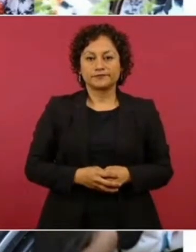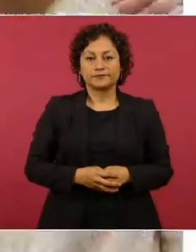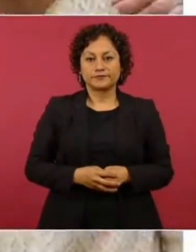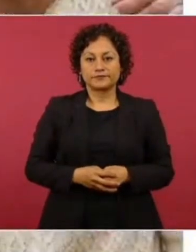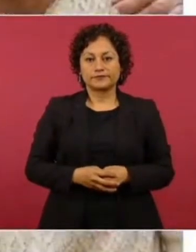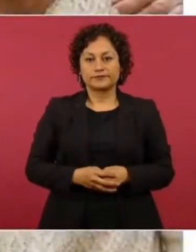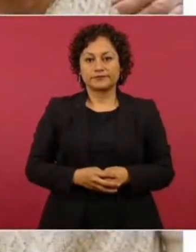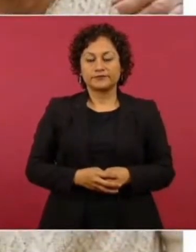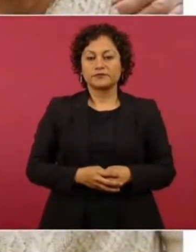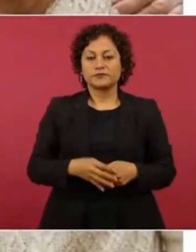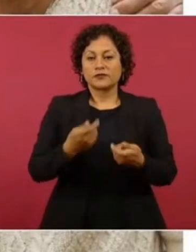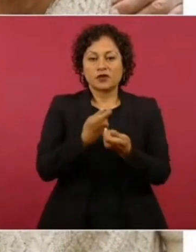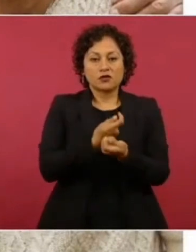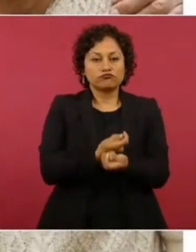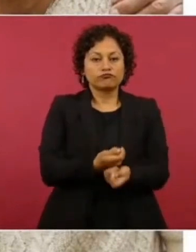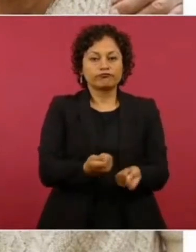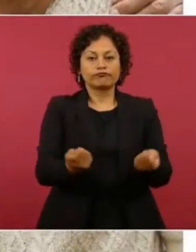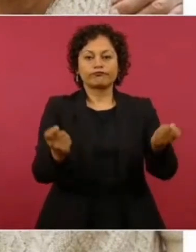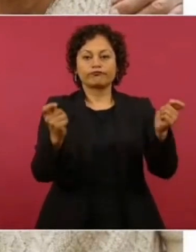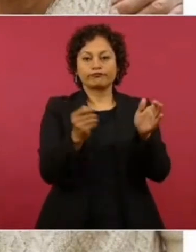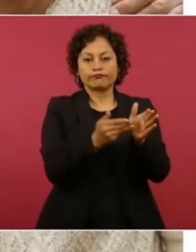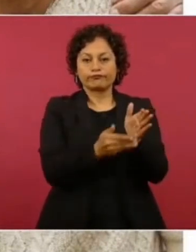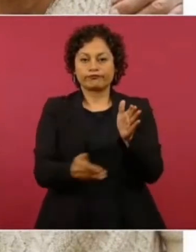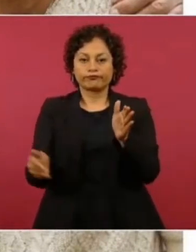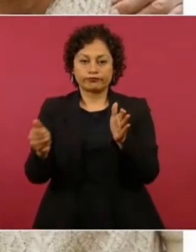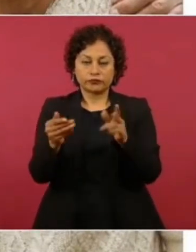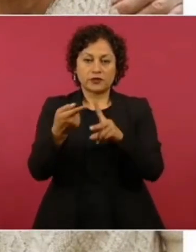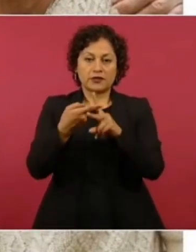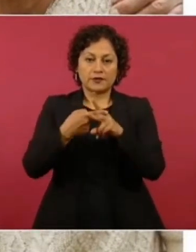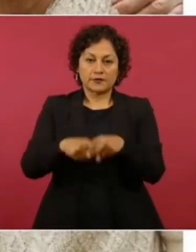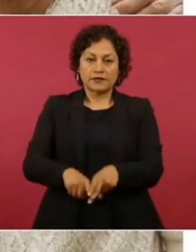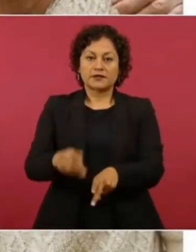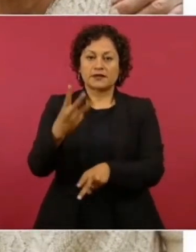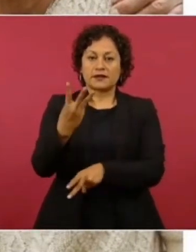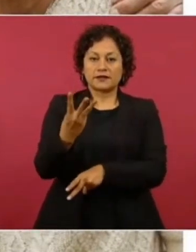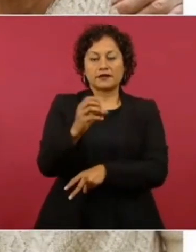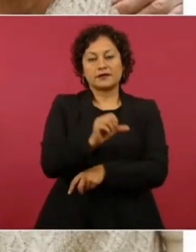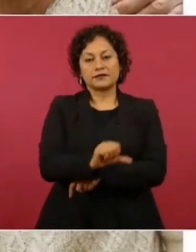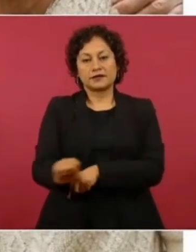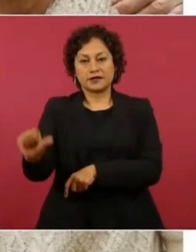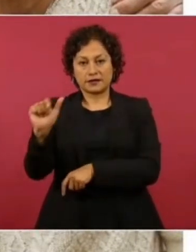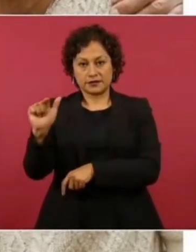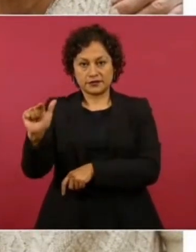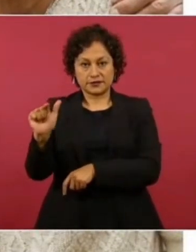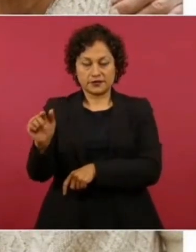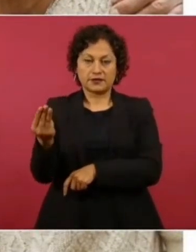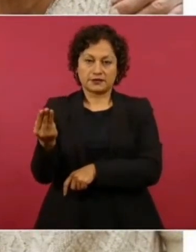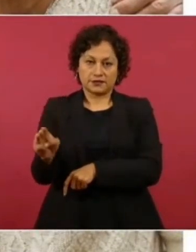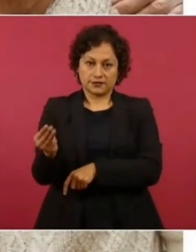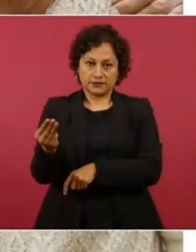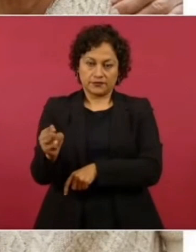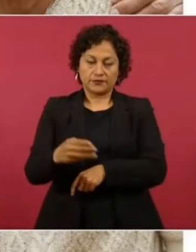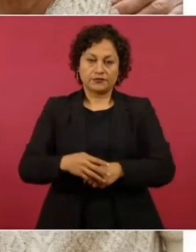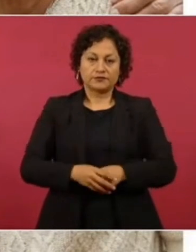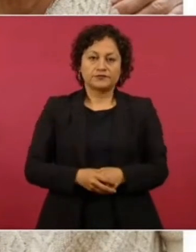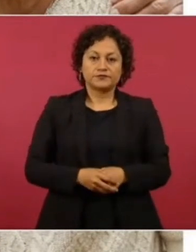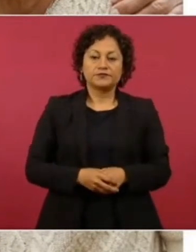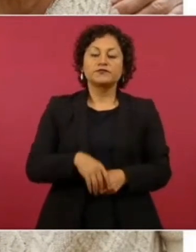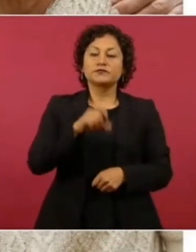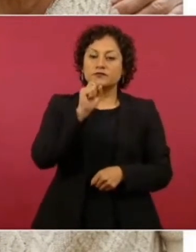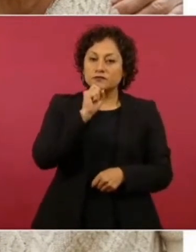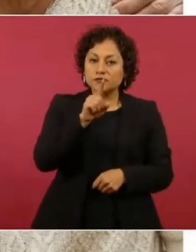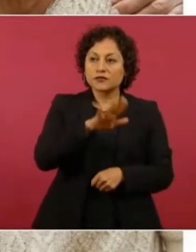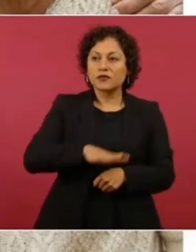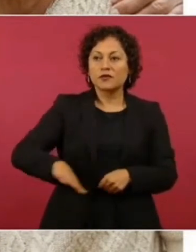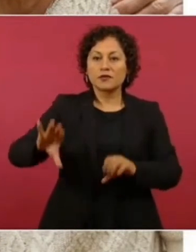fecha de dispersión bancaria es a partir del 3 y hasta el 17 de mayo y también para el pago en